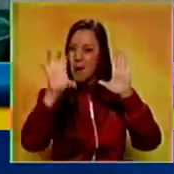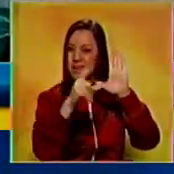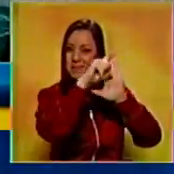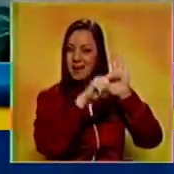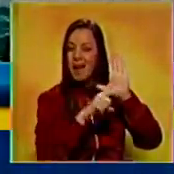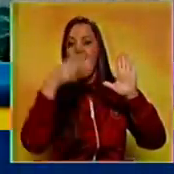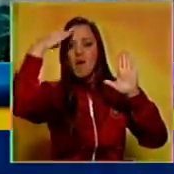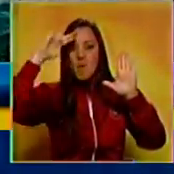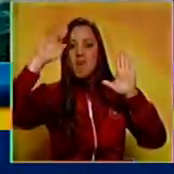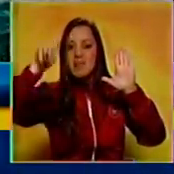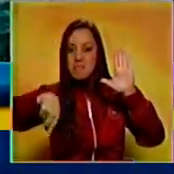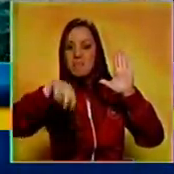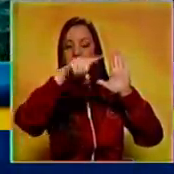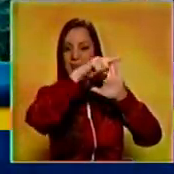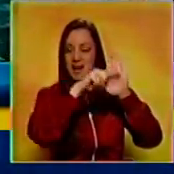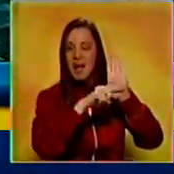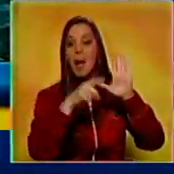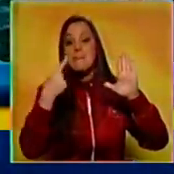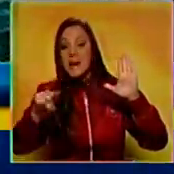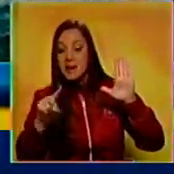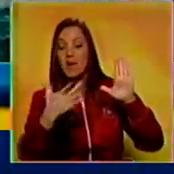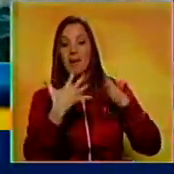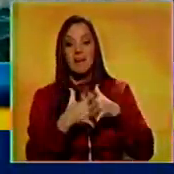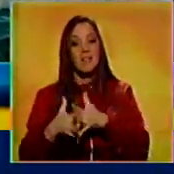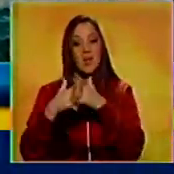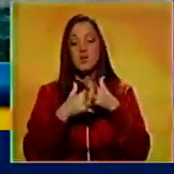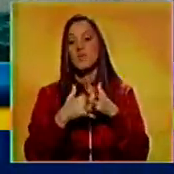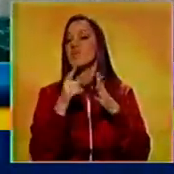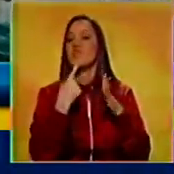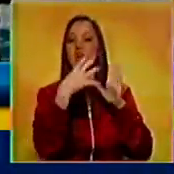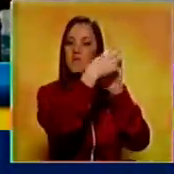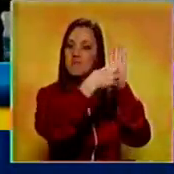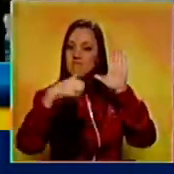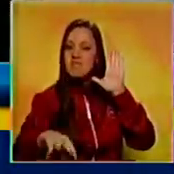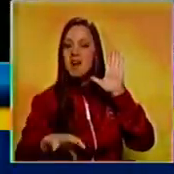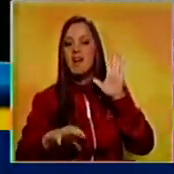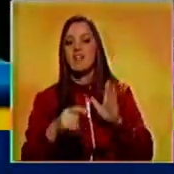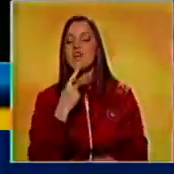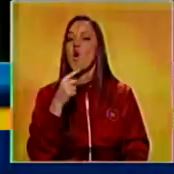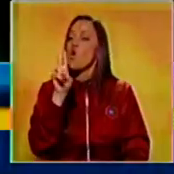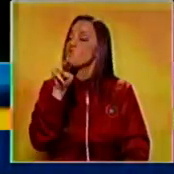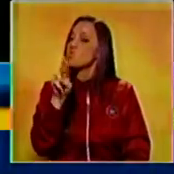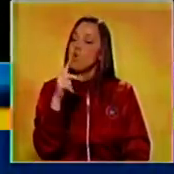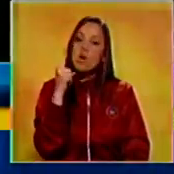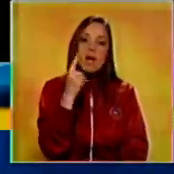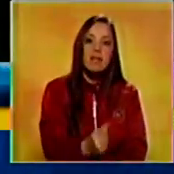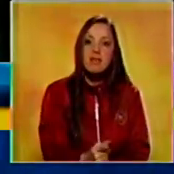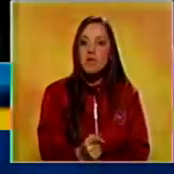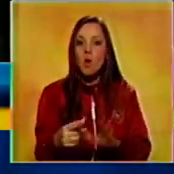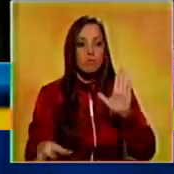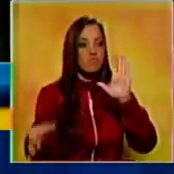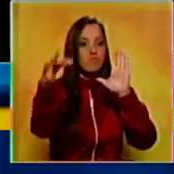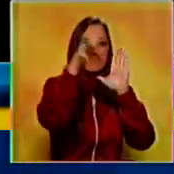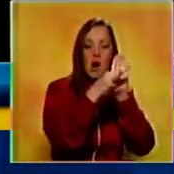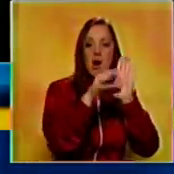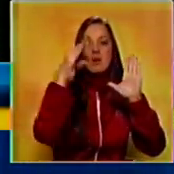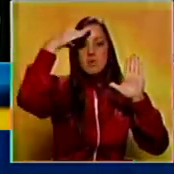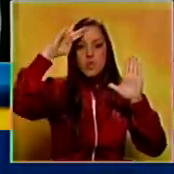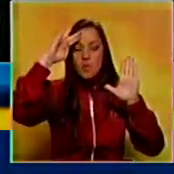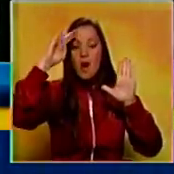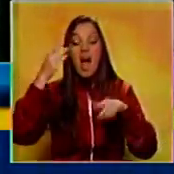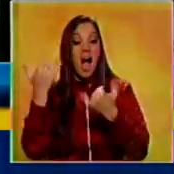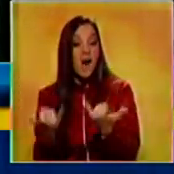y lo que calificó de justa decisión señalando que nunca debió ser incluida. Tras meses de negociaciones, los expertos